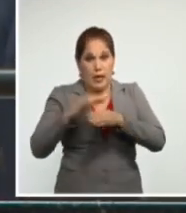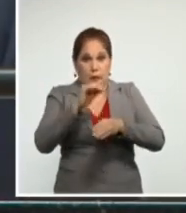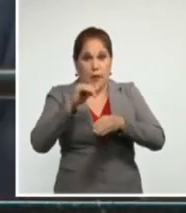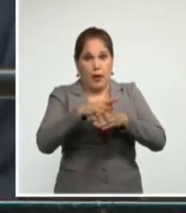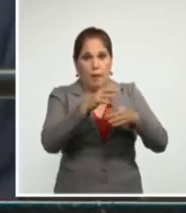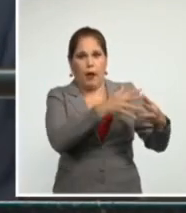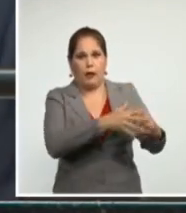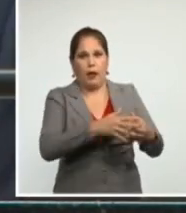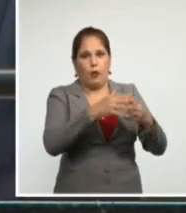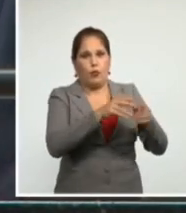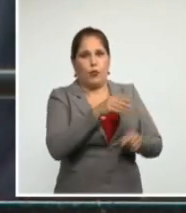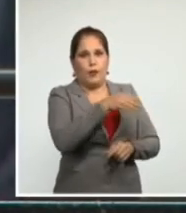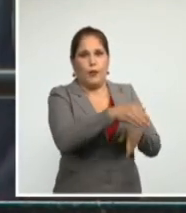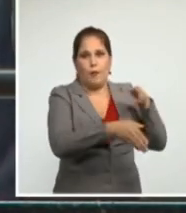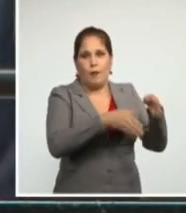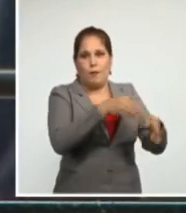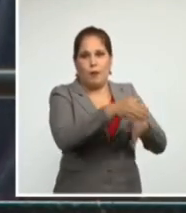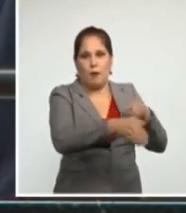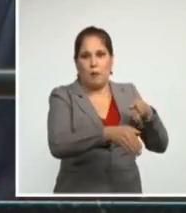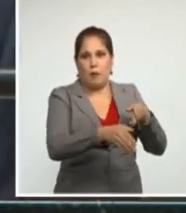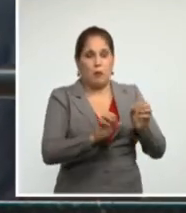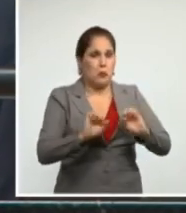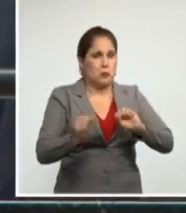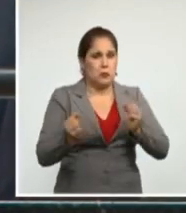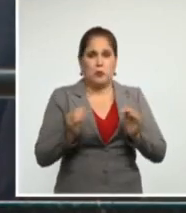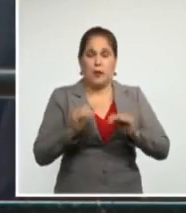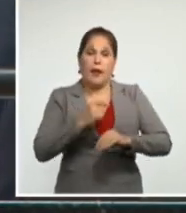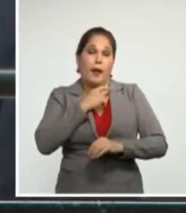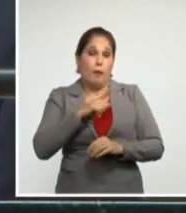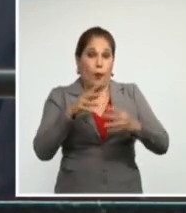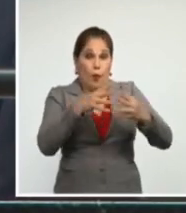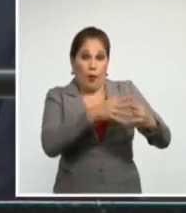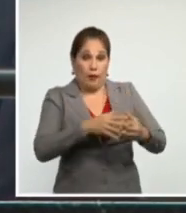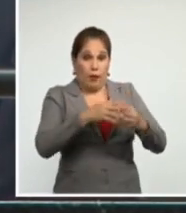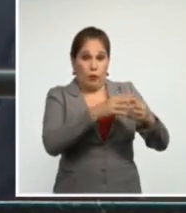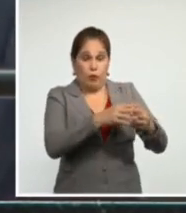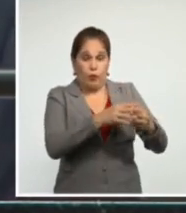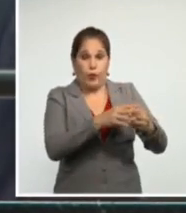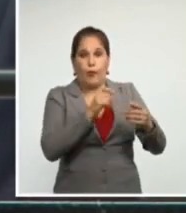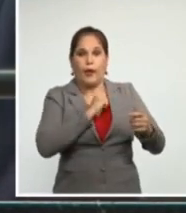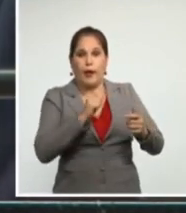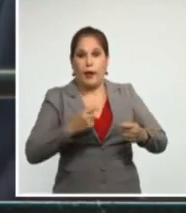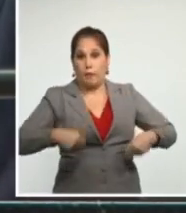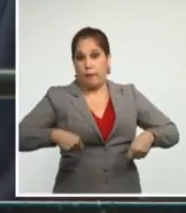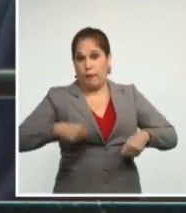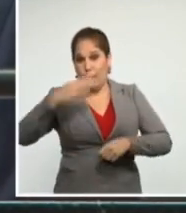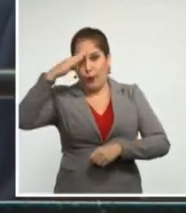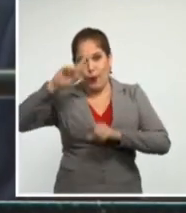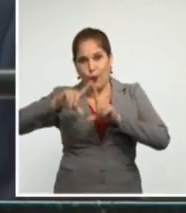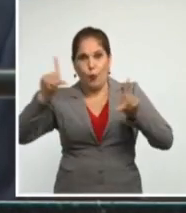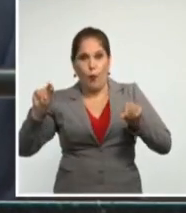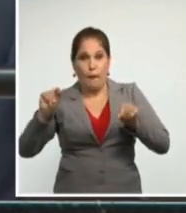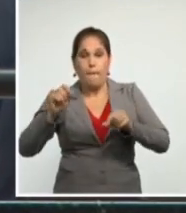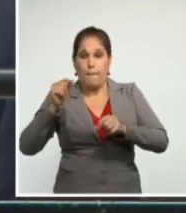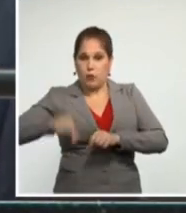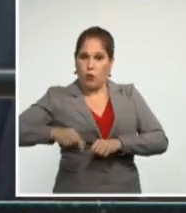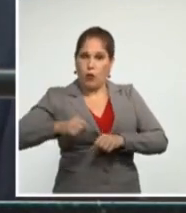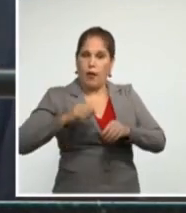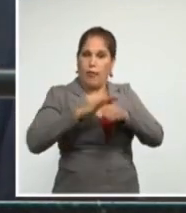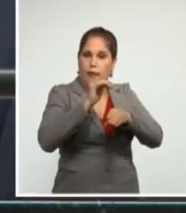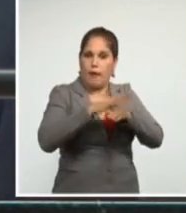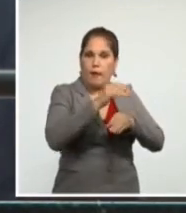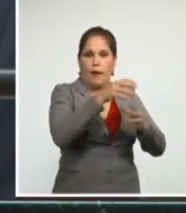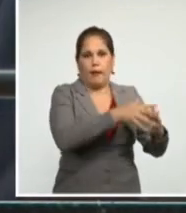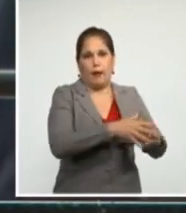y descontrolado entre Cuba y los Estados Unidos. Se trata de una apuesta